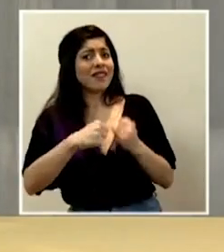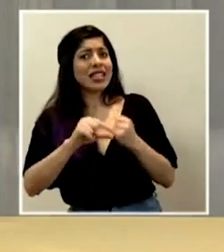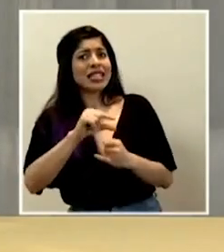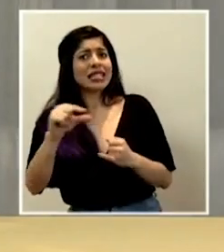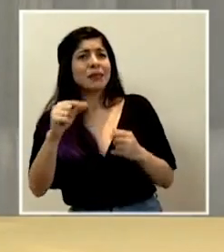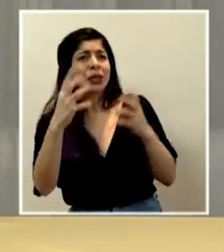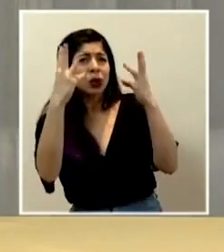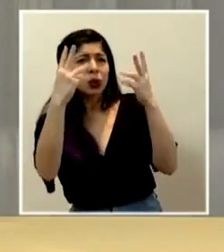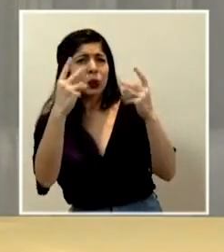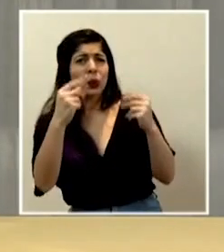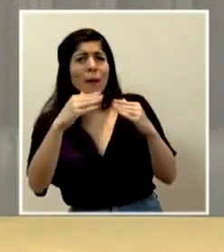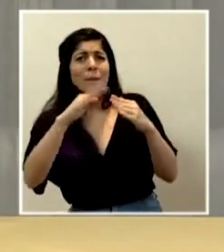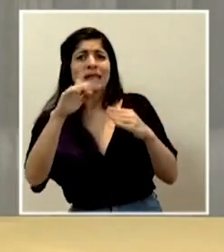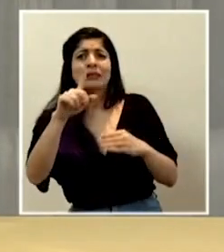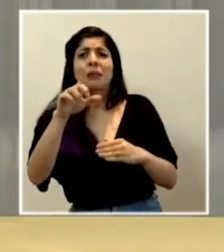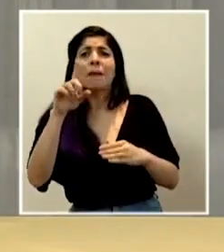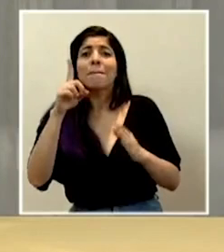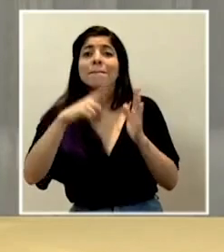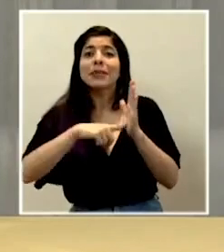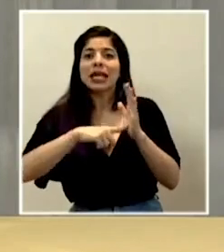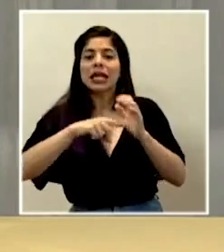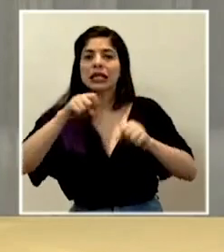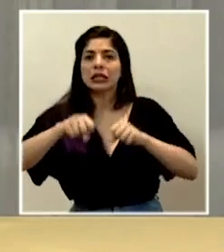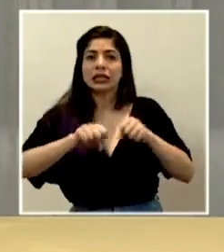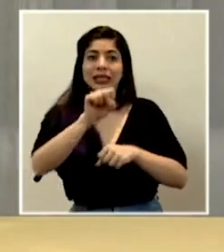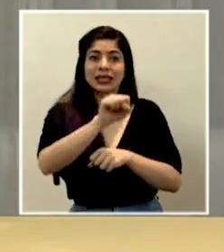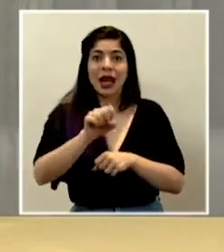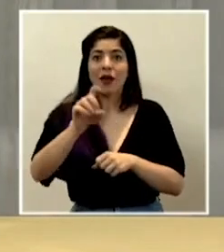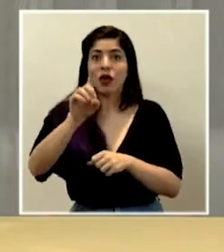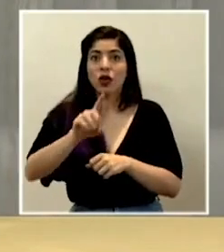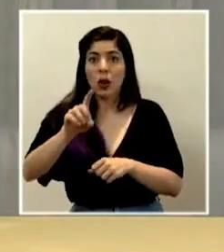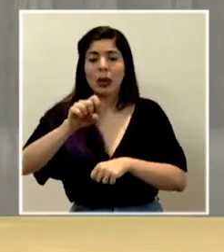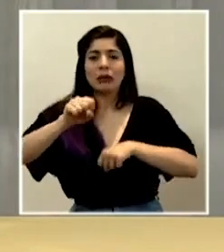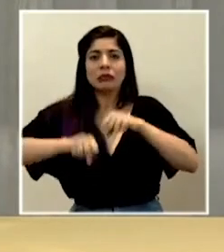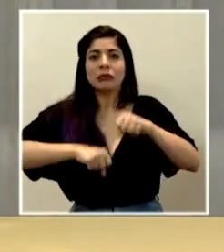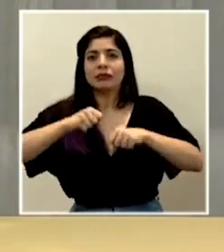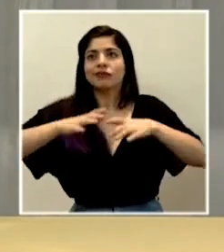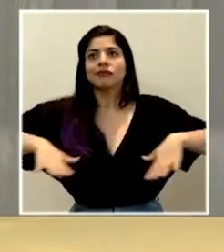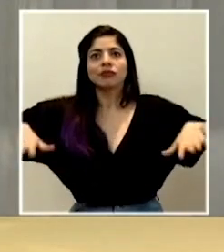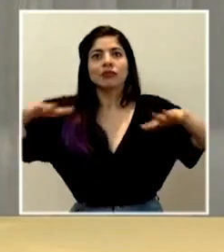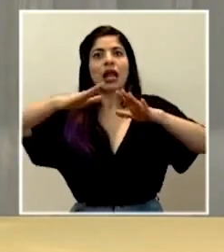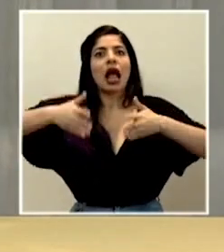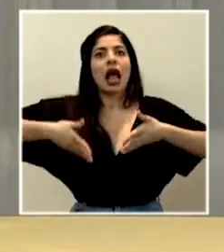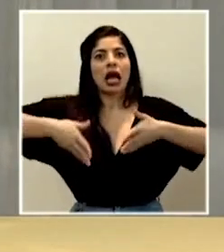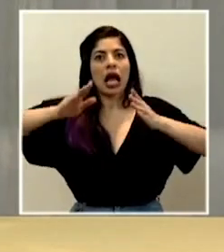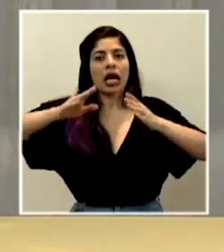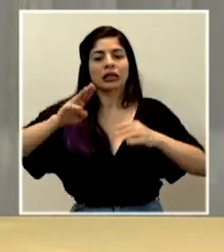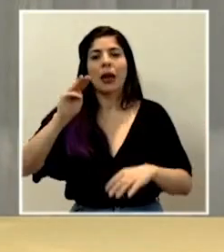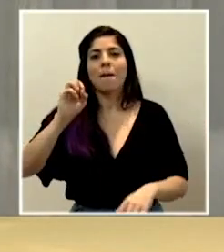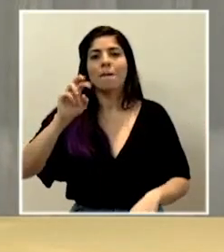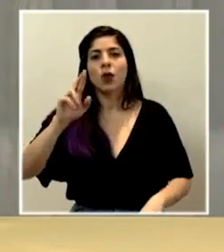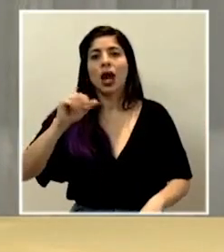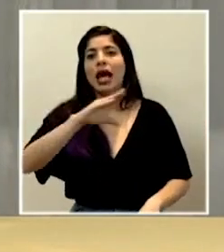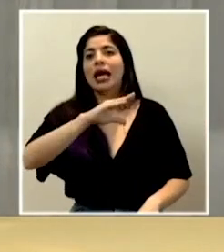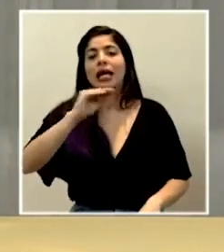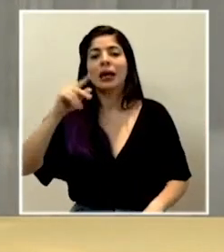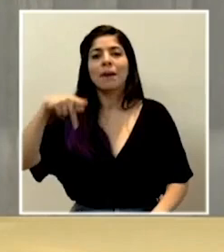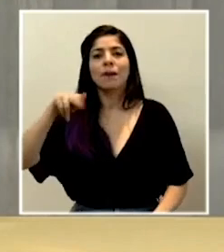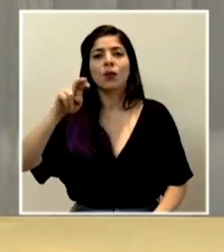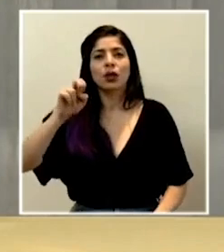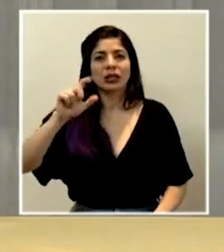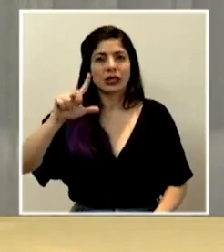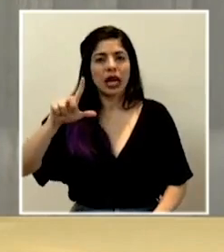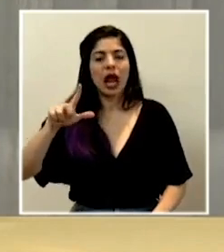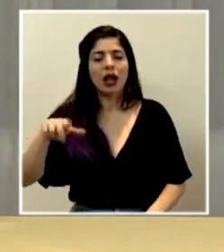contabilizaban más de mil ciclistas entre sábado y domingo en las calles de nuestra región, Mora y Puriscal, los mismos en